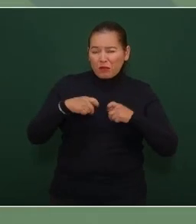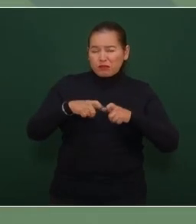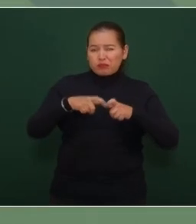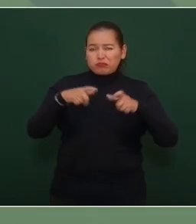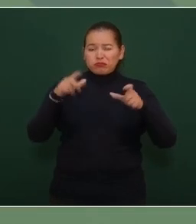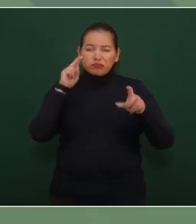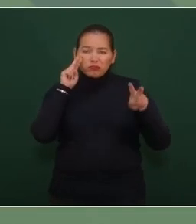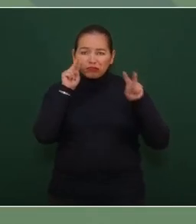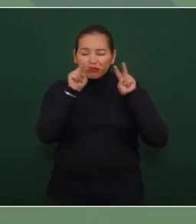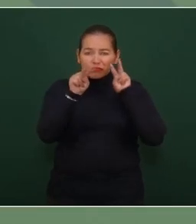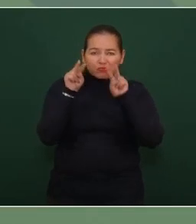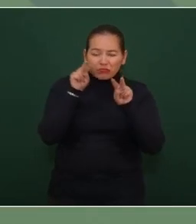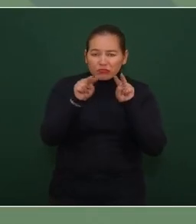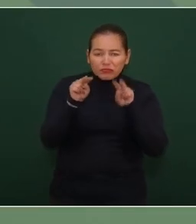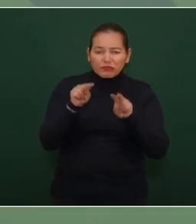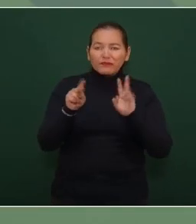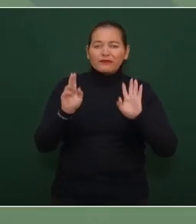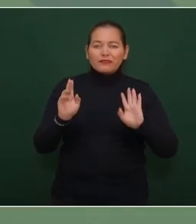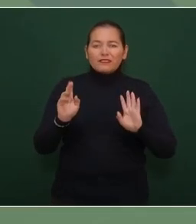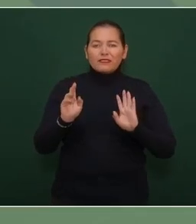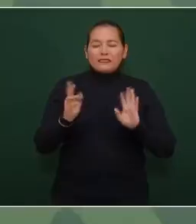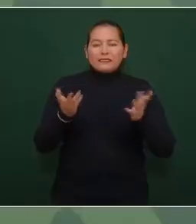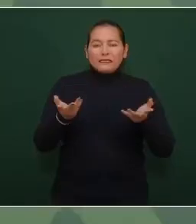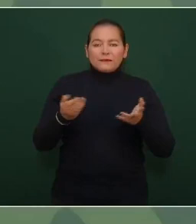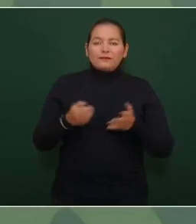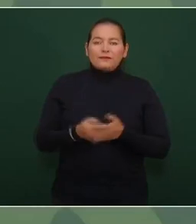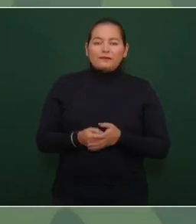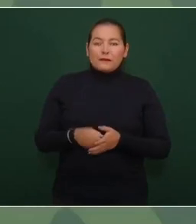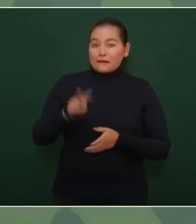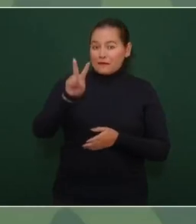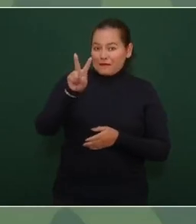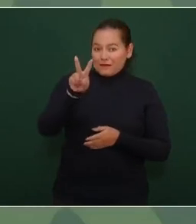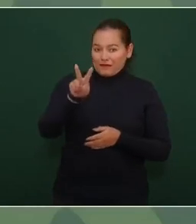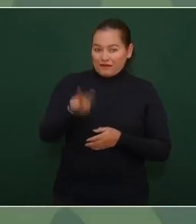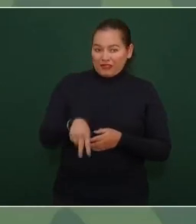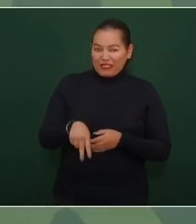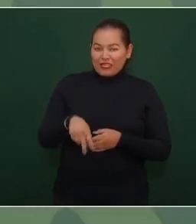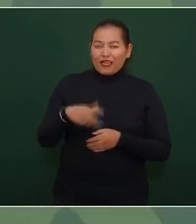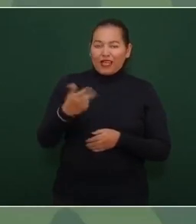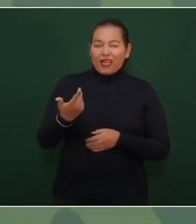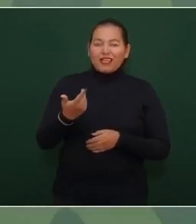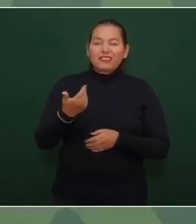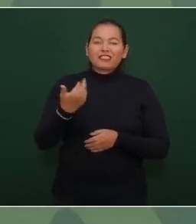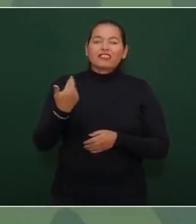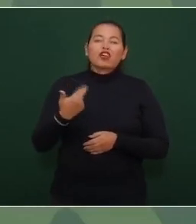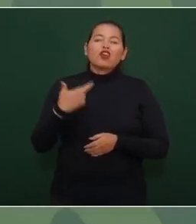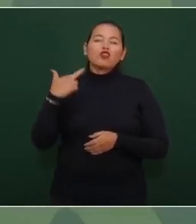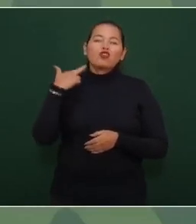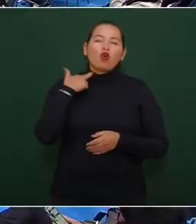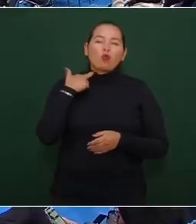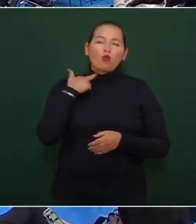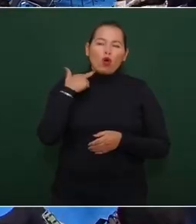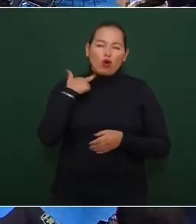la verdad es que son robots compran